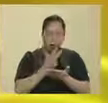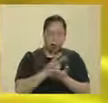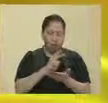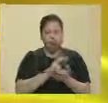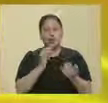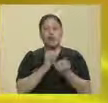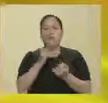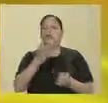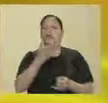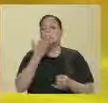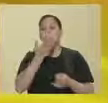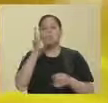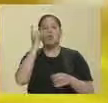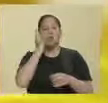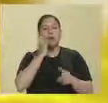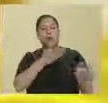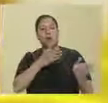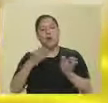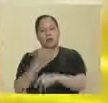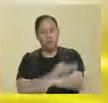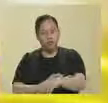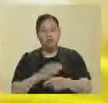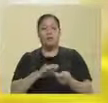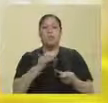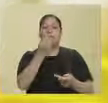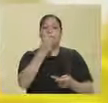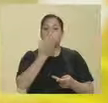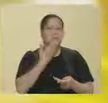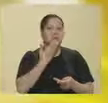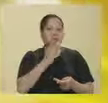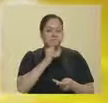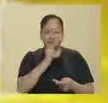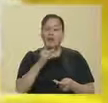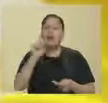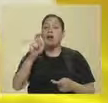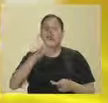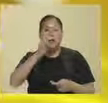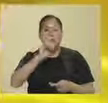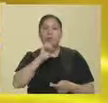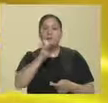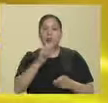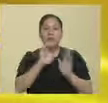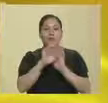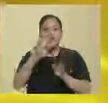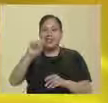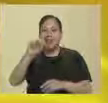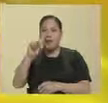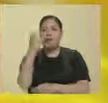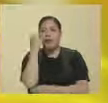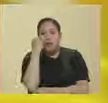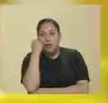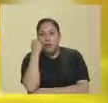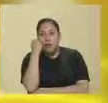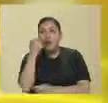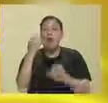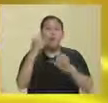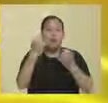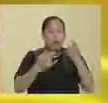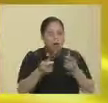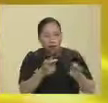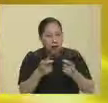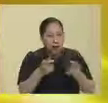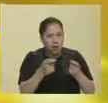hábitos de sueño, mala alimentación, deshidratación. Cuando los niños están pegados al televisor o al videojuego todo el día,